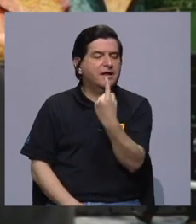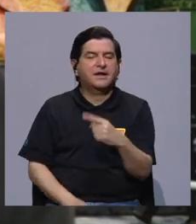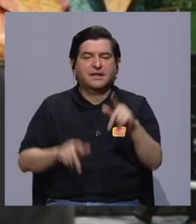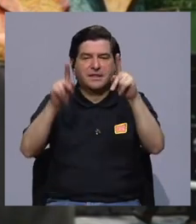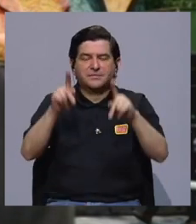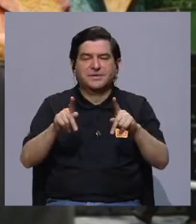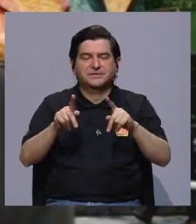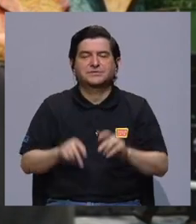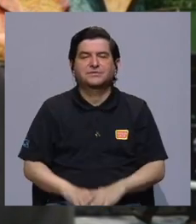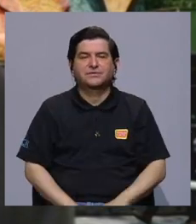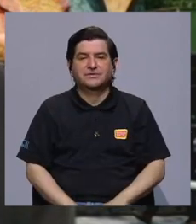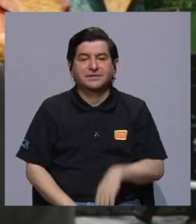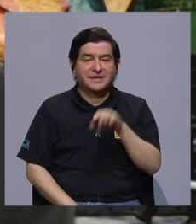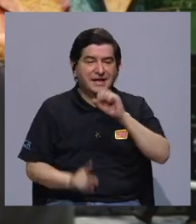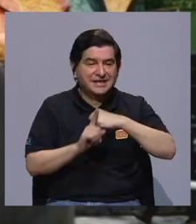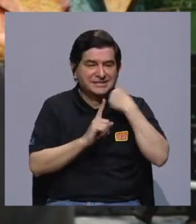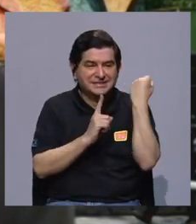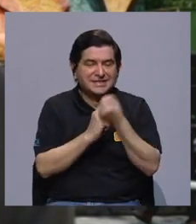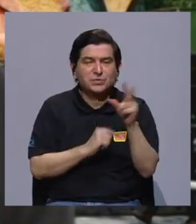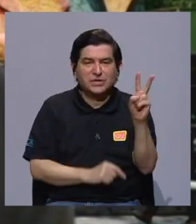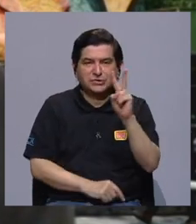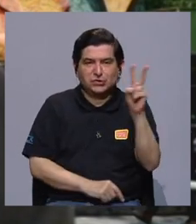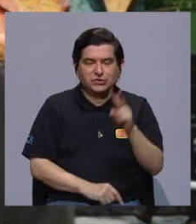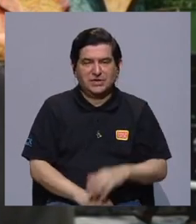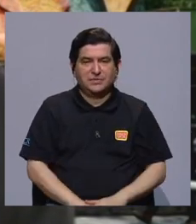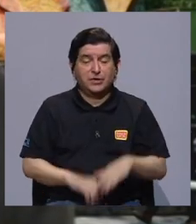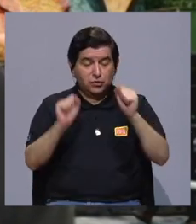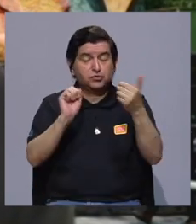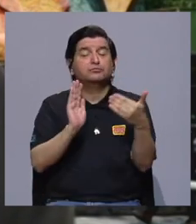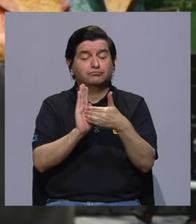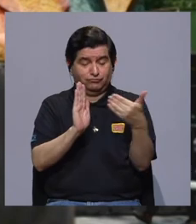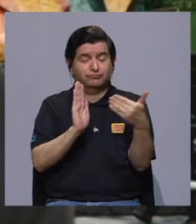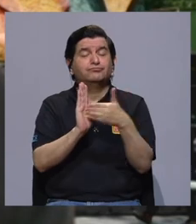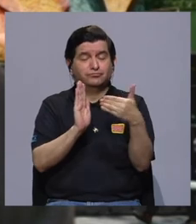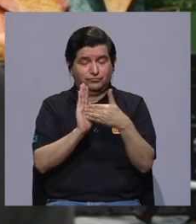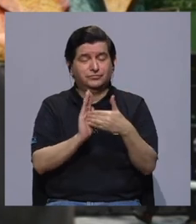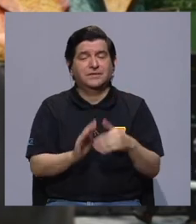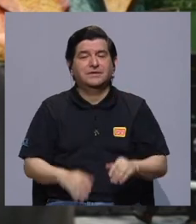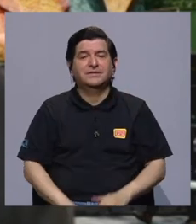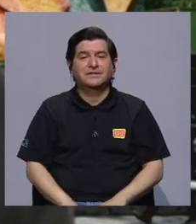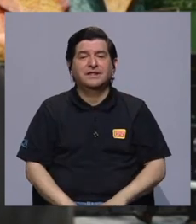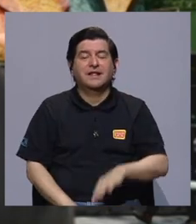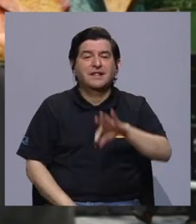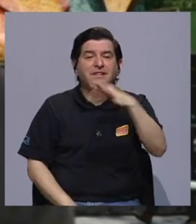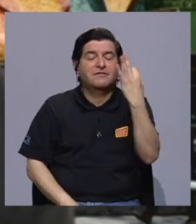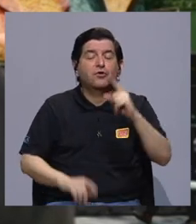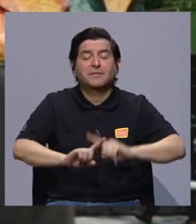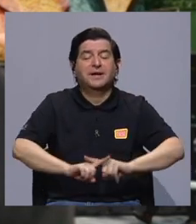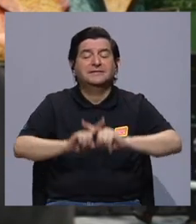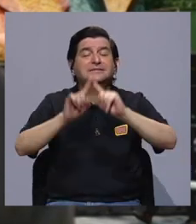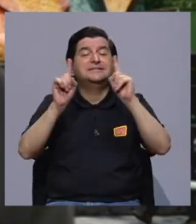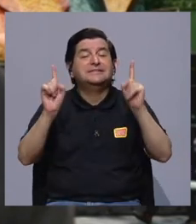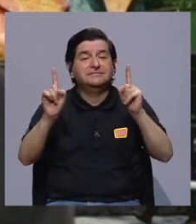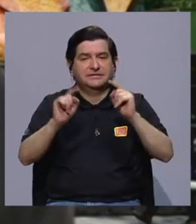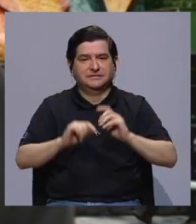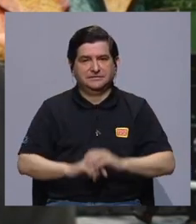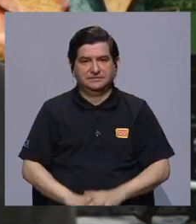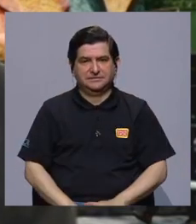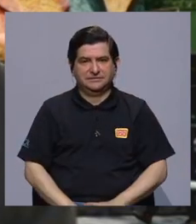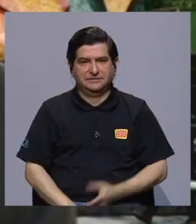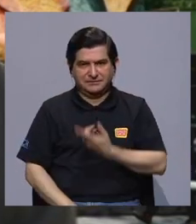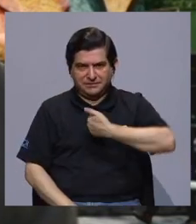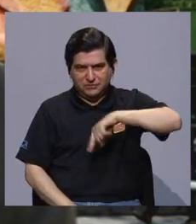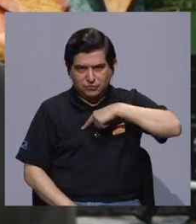cada persona, en cada organismo, este, este, este virus, pues lo puede afectar y nos puede atacar de una manera, de una manera distinta,